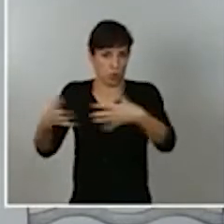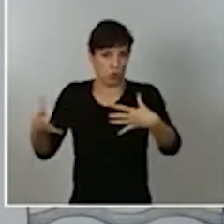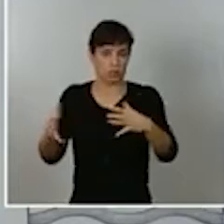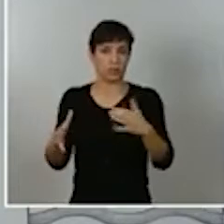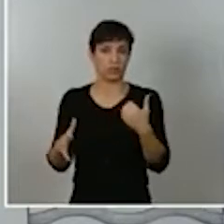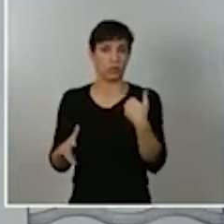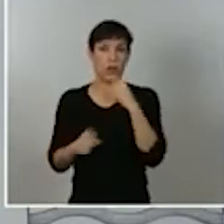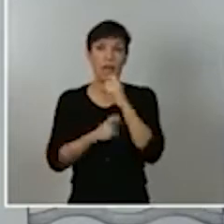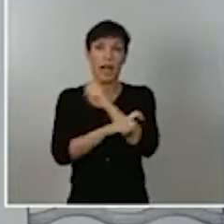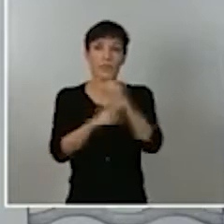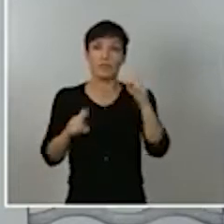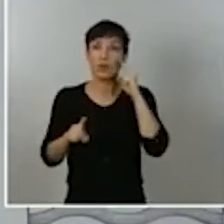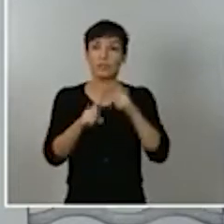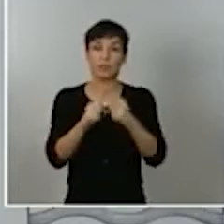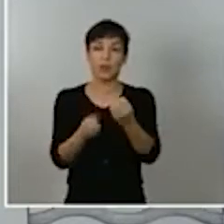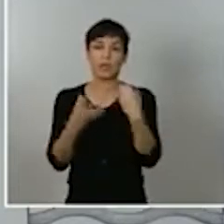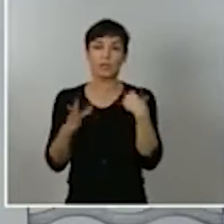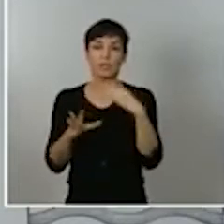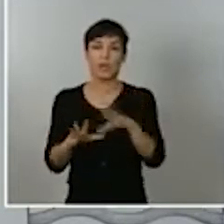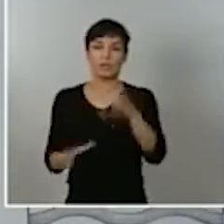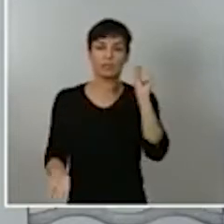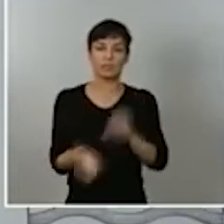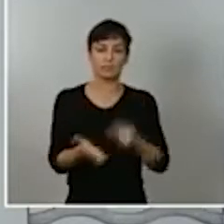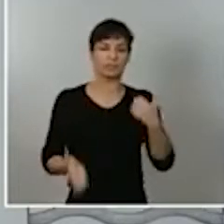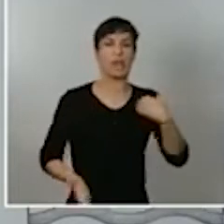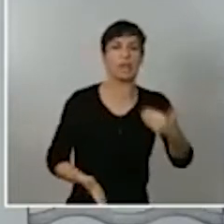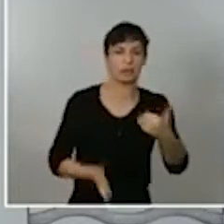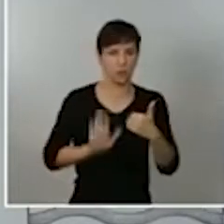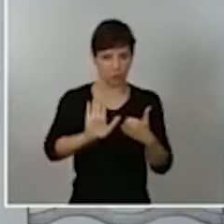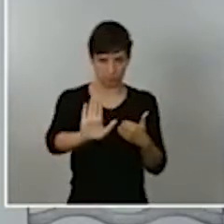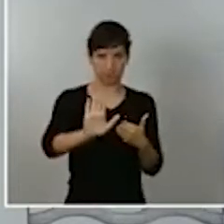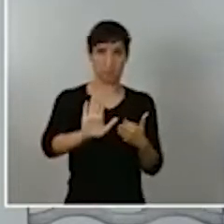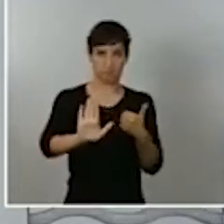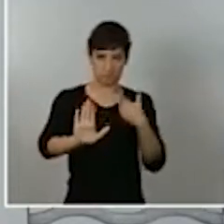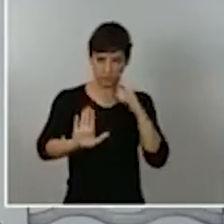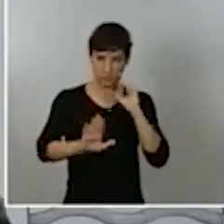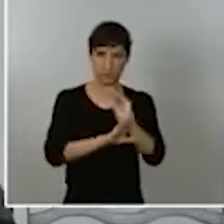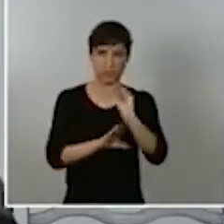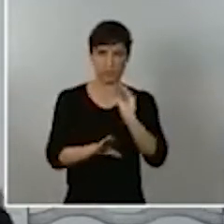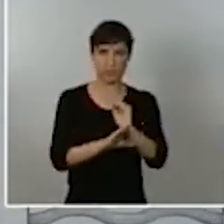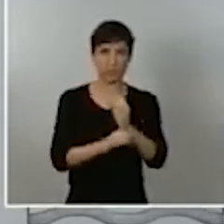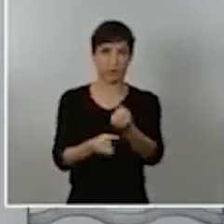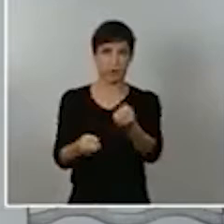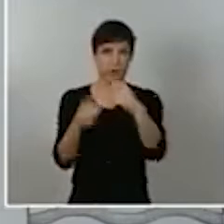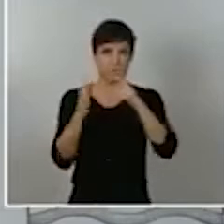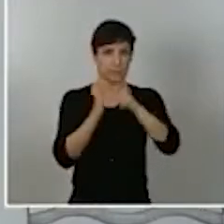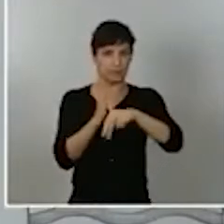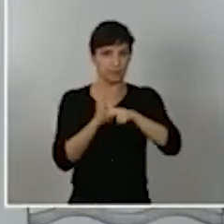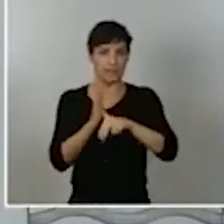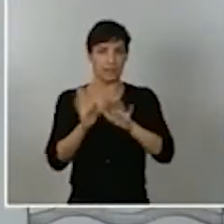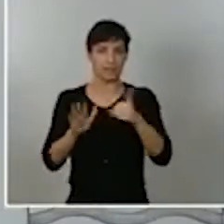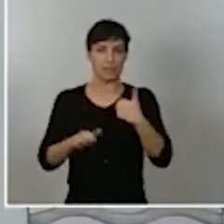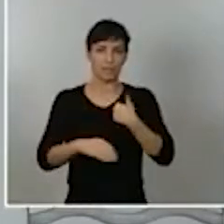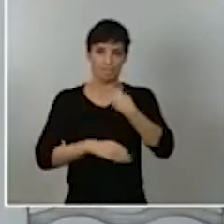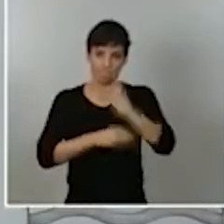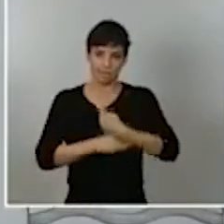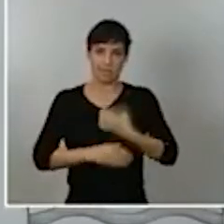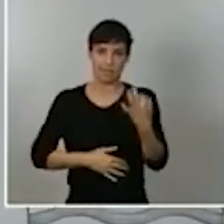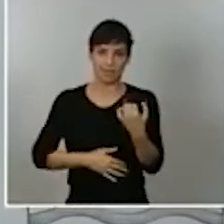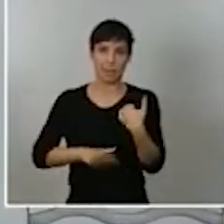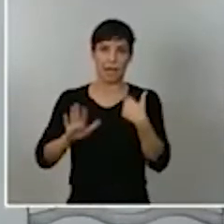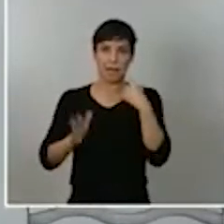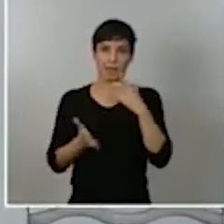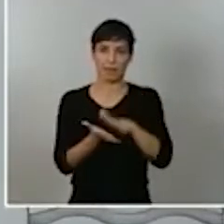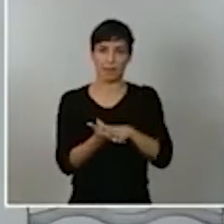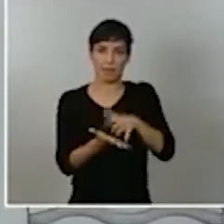interpretación de los datos. Cautela y prudencia porque hay unos retrasos de notificación que obligan a medir las incidencias acumuladas y sus cifras